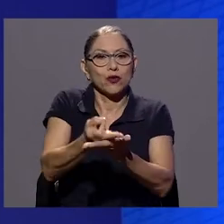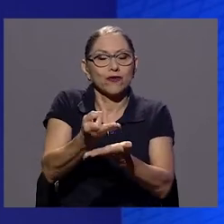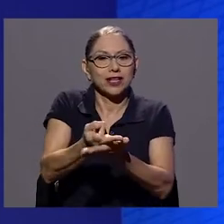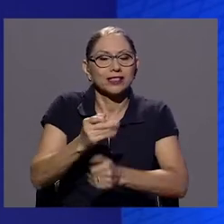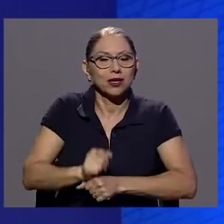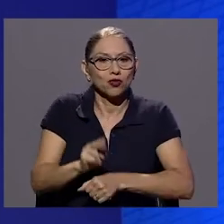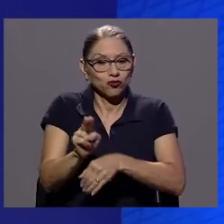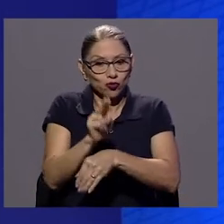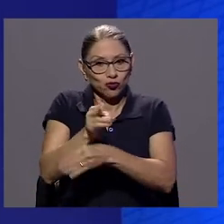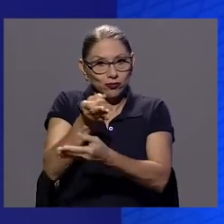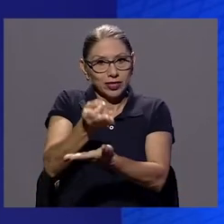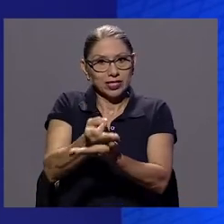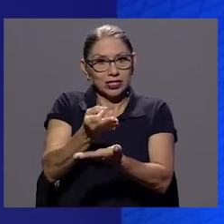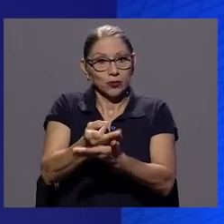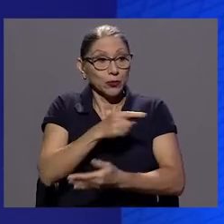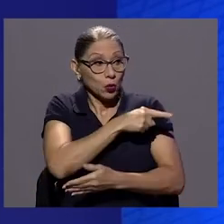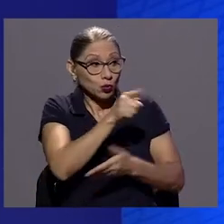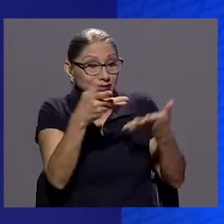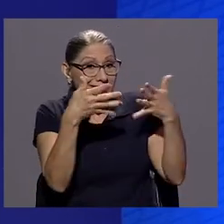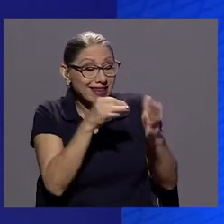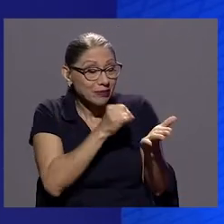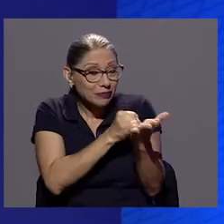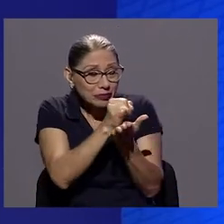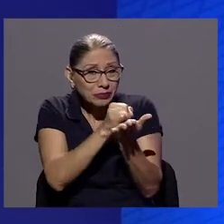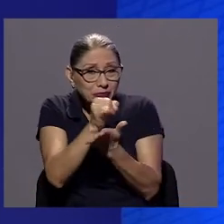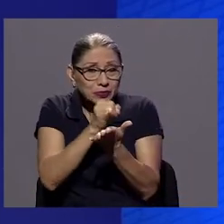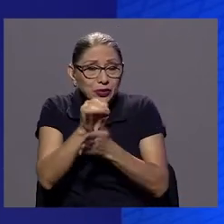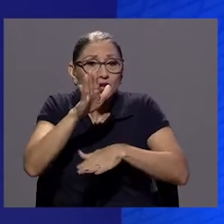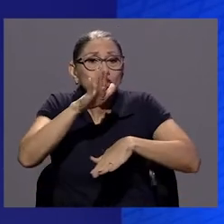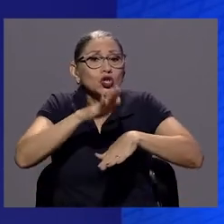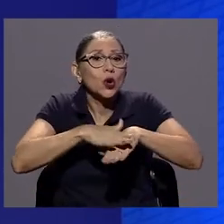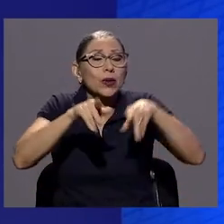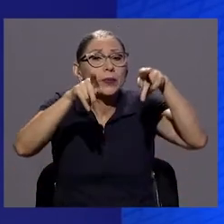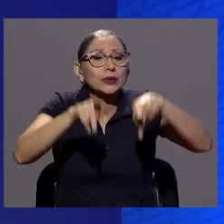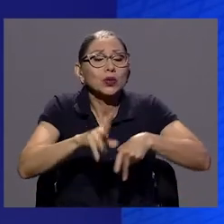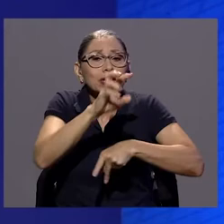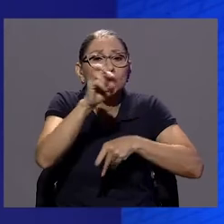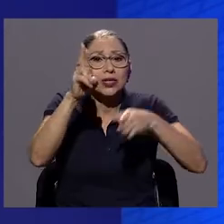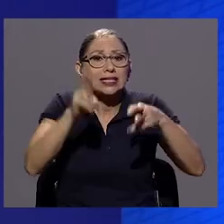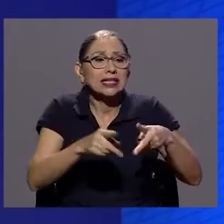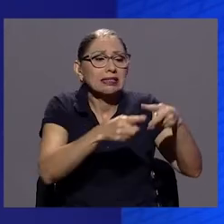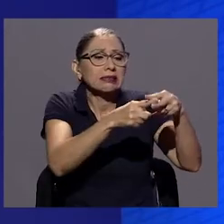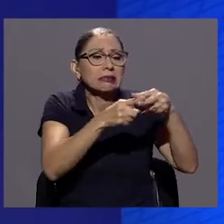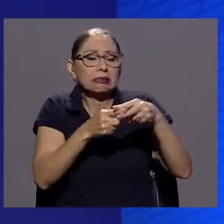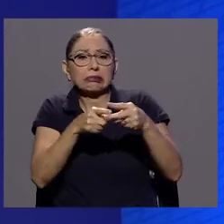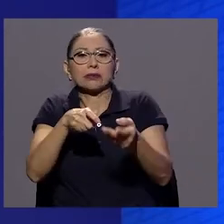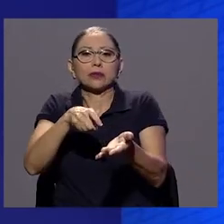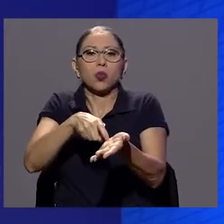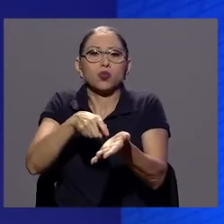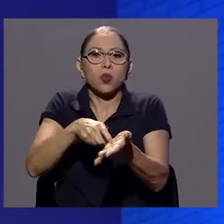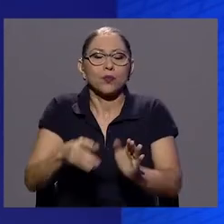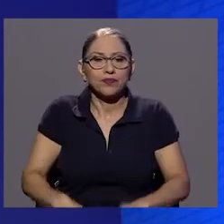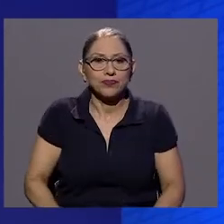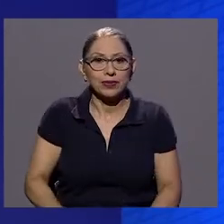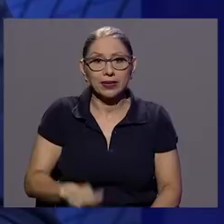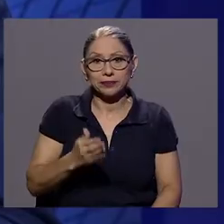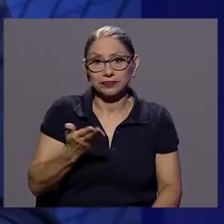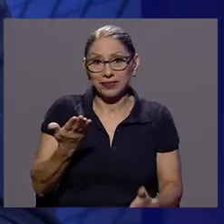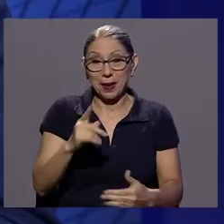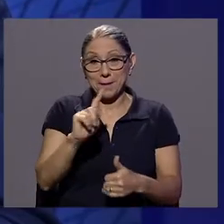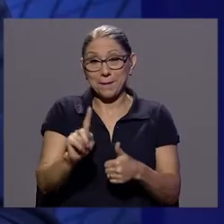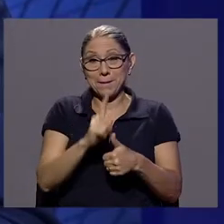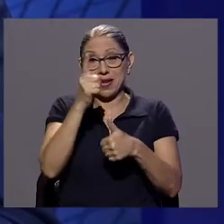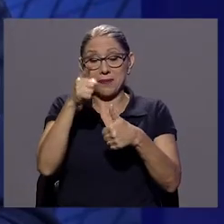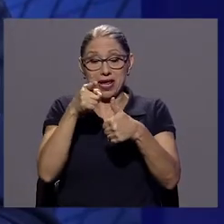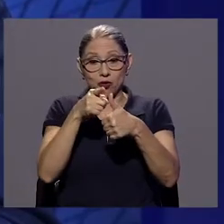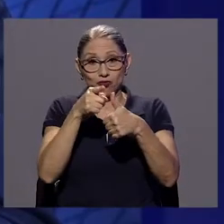que ustedes han realizado en el tema del endeudamiento de los y las costarricenses. En el primero de esta serie de estudios, que esperamos que sean